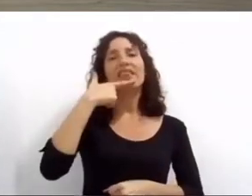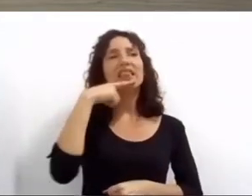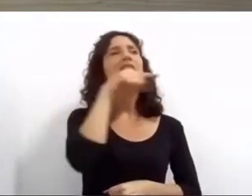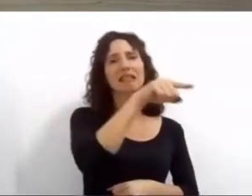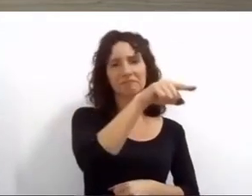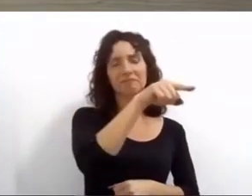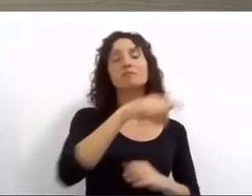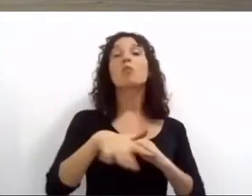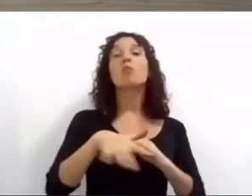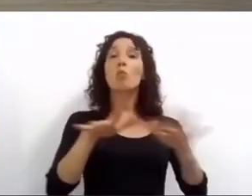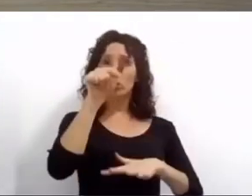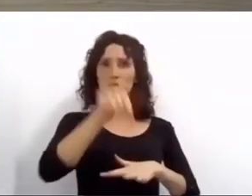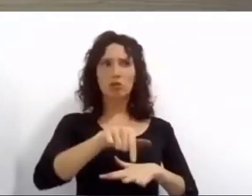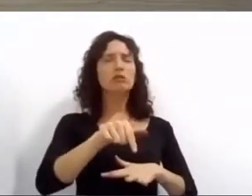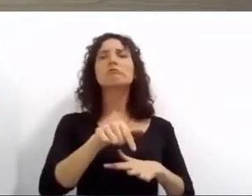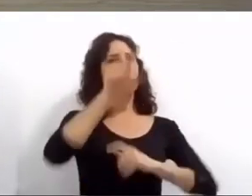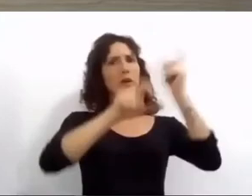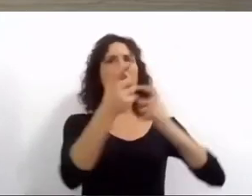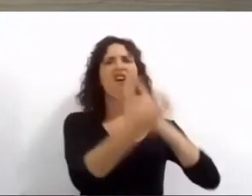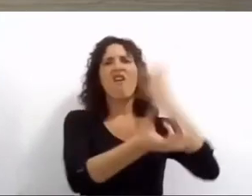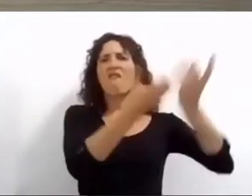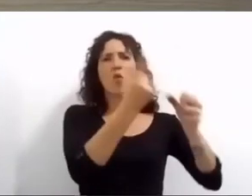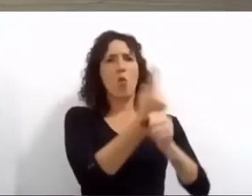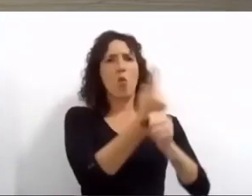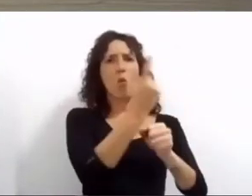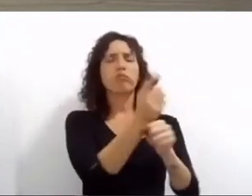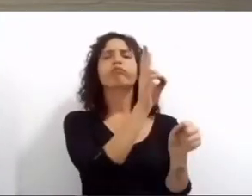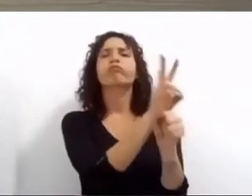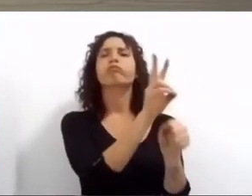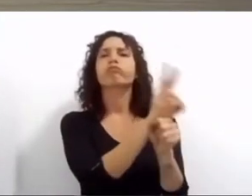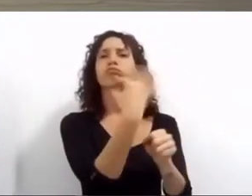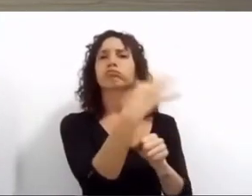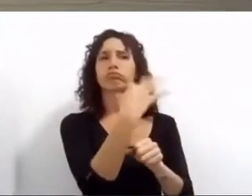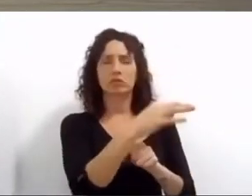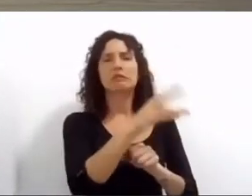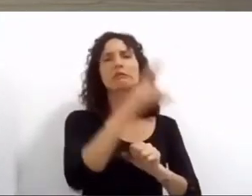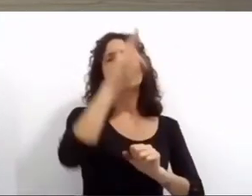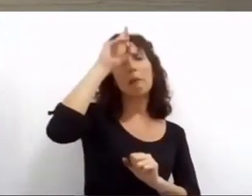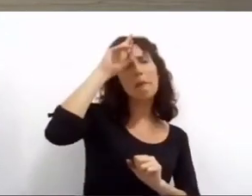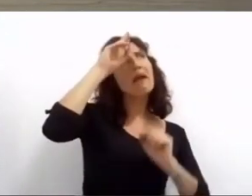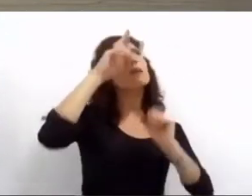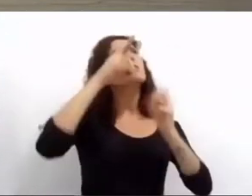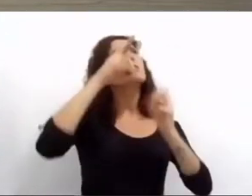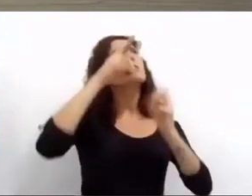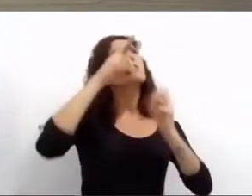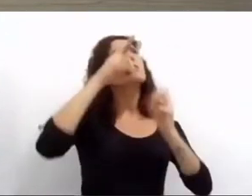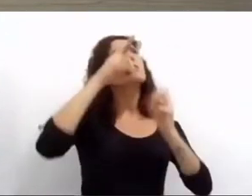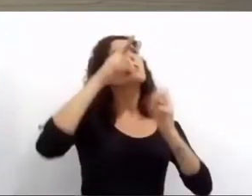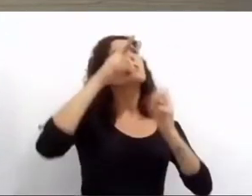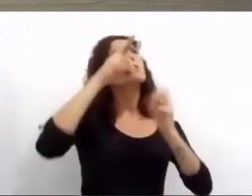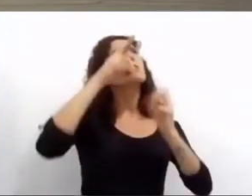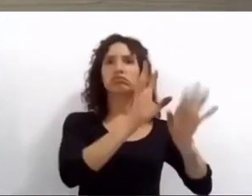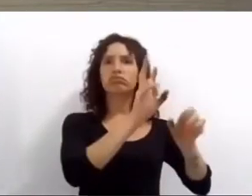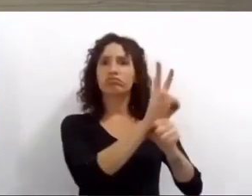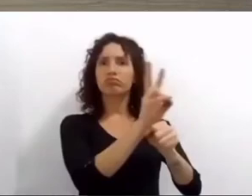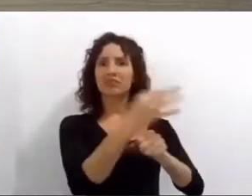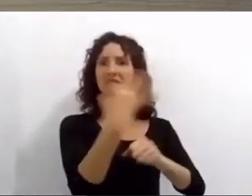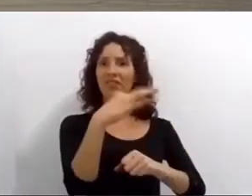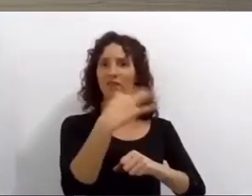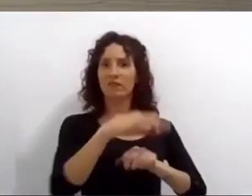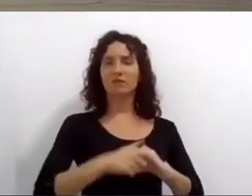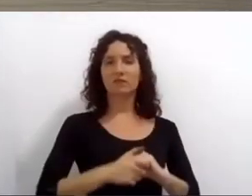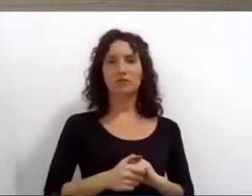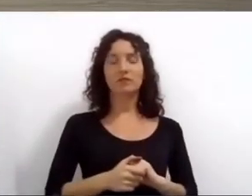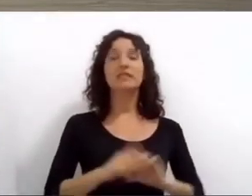donde continúan las actividades actuales de los paradores en forma respetuosa con el ambiente y se disponen fuertes restricciones